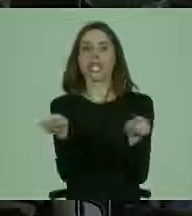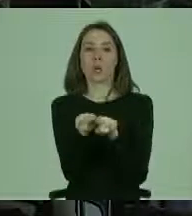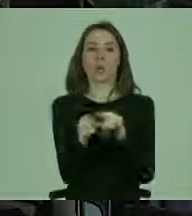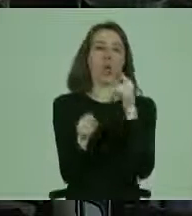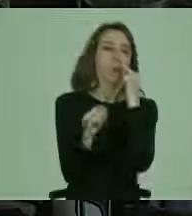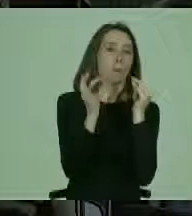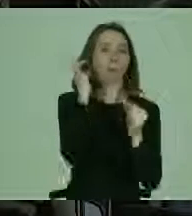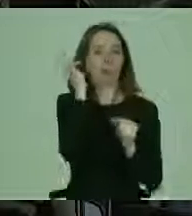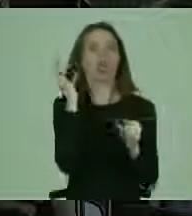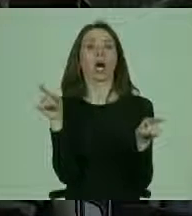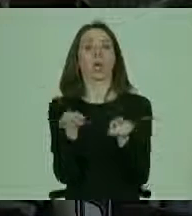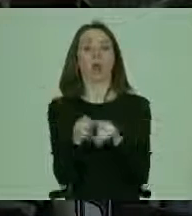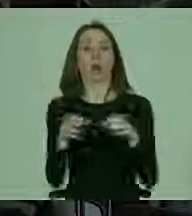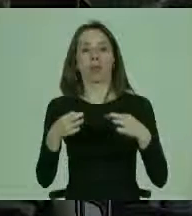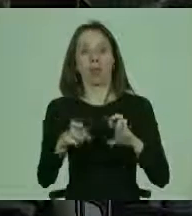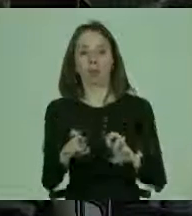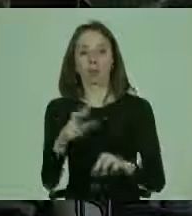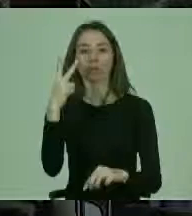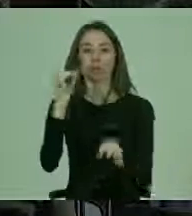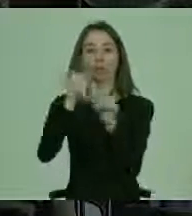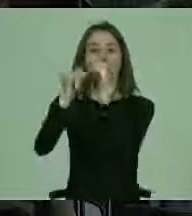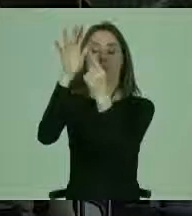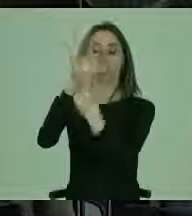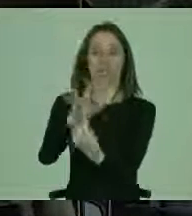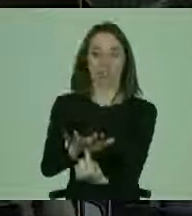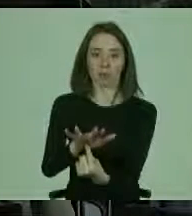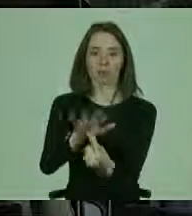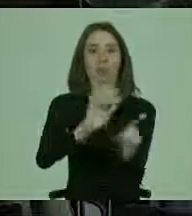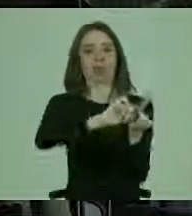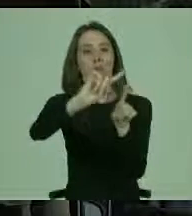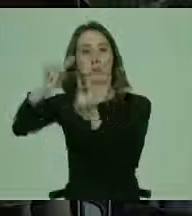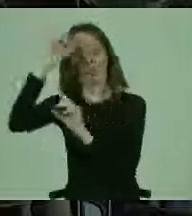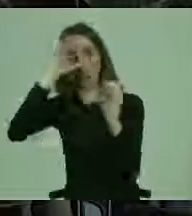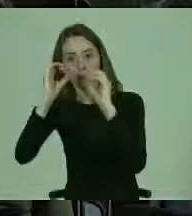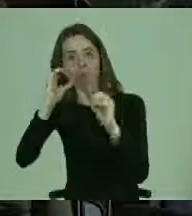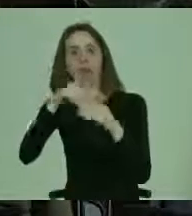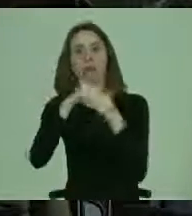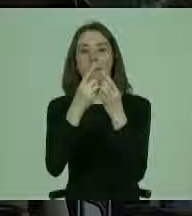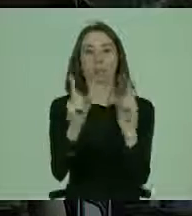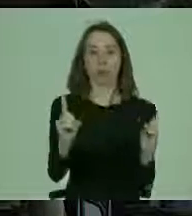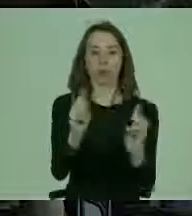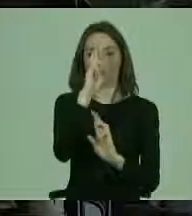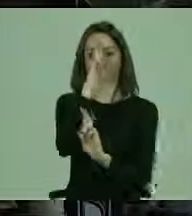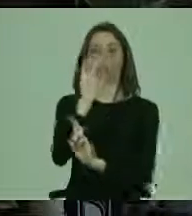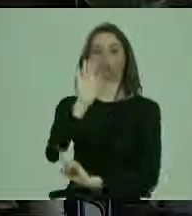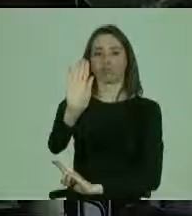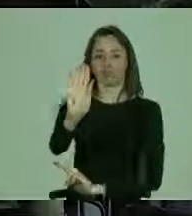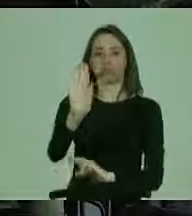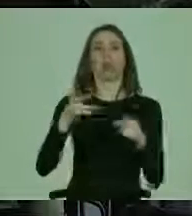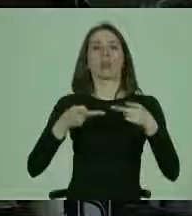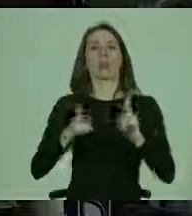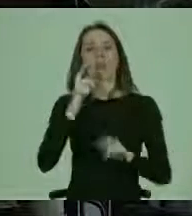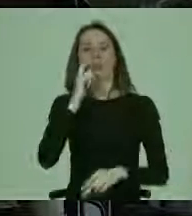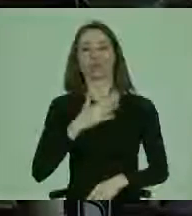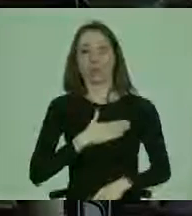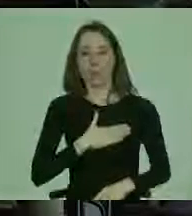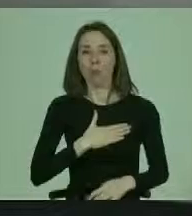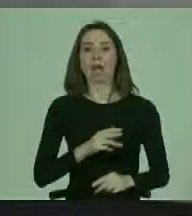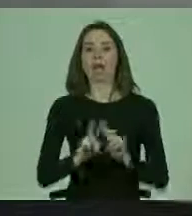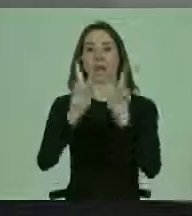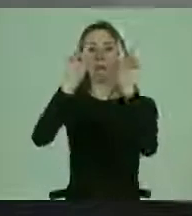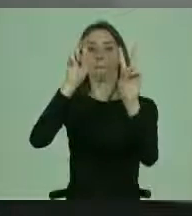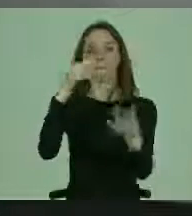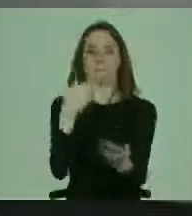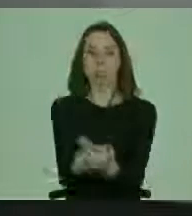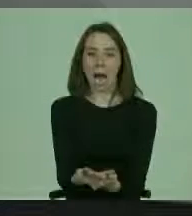el hombre y la mujer, igualdad de oportunidades, discriminación, pluralismo, democracia, tolerancia, derechos humanos, paz,